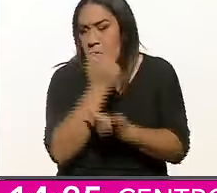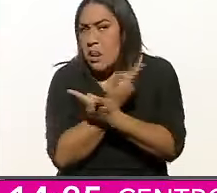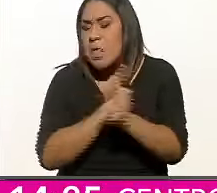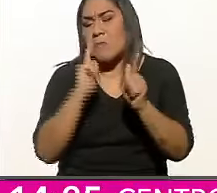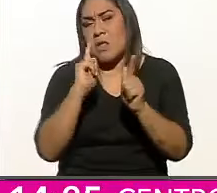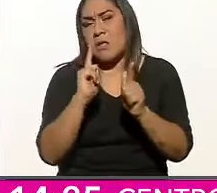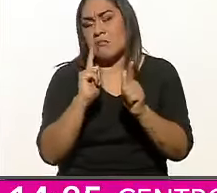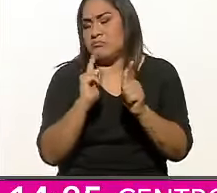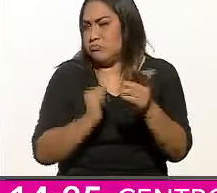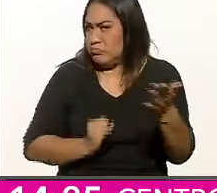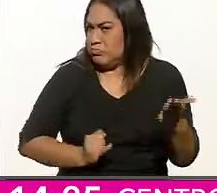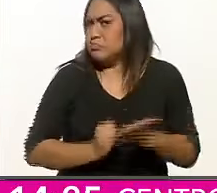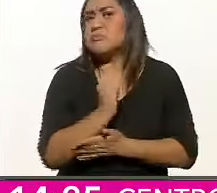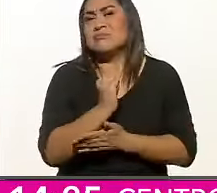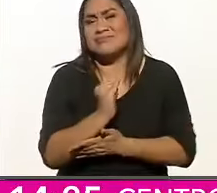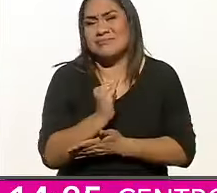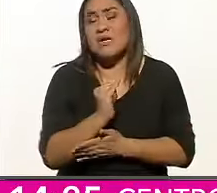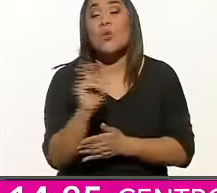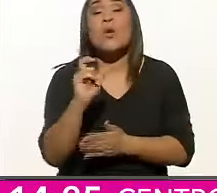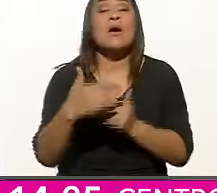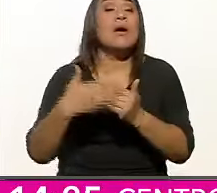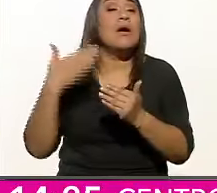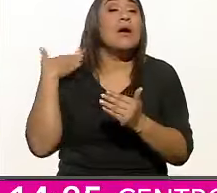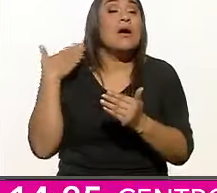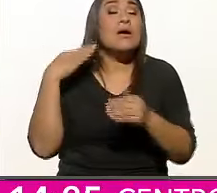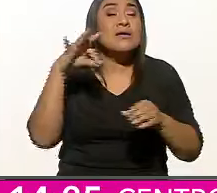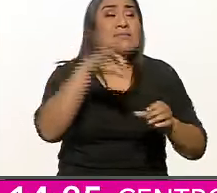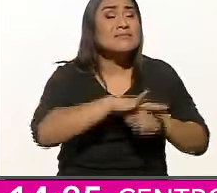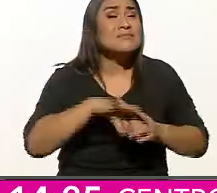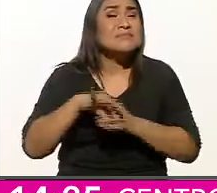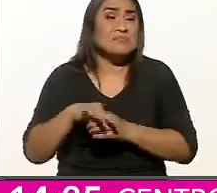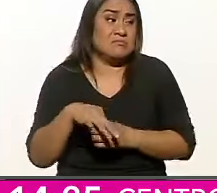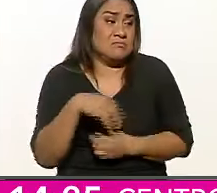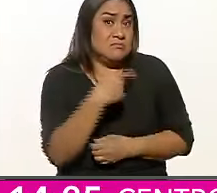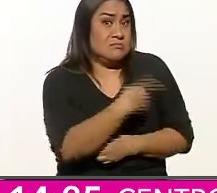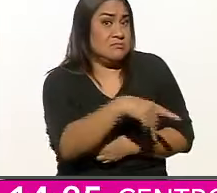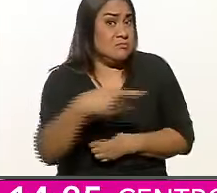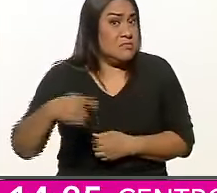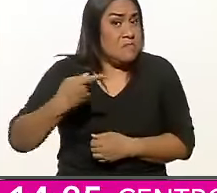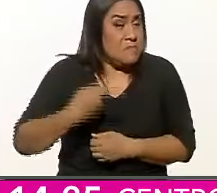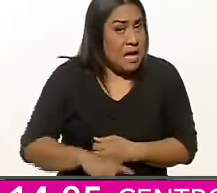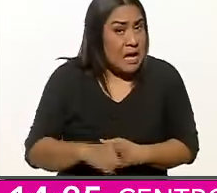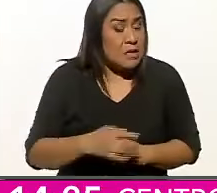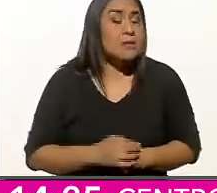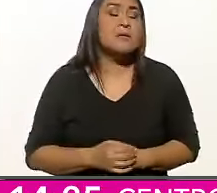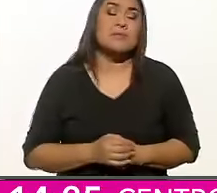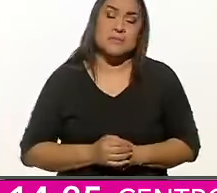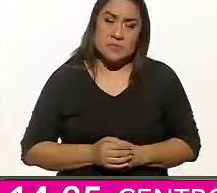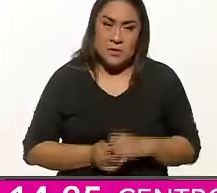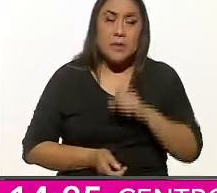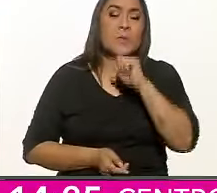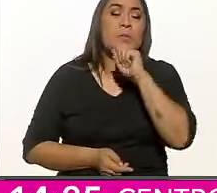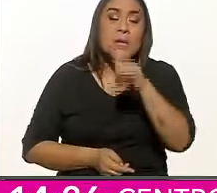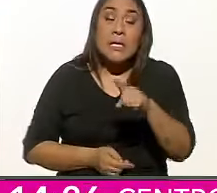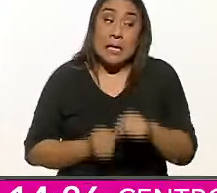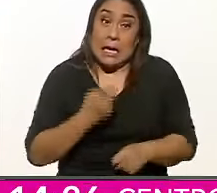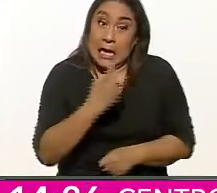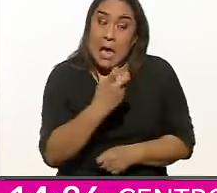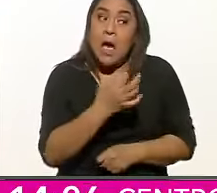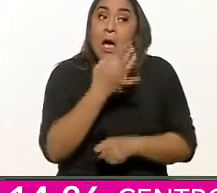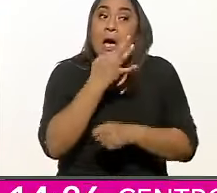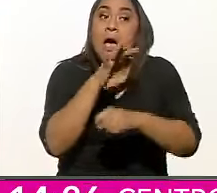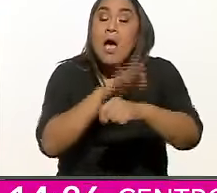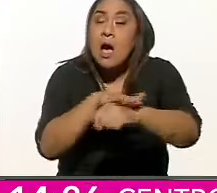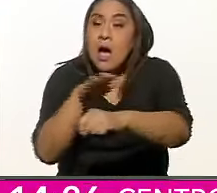limpia y contundentemente en las últimas elecciones. Es además la reiteración